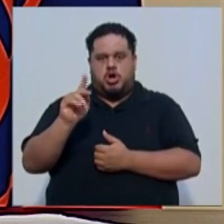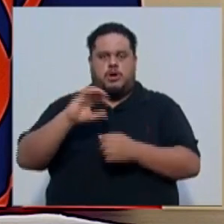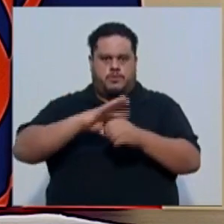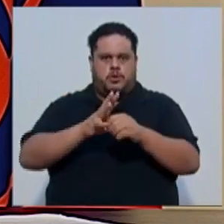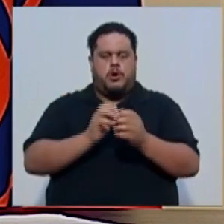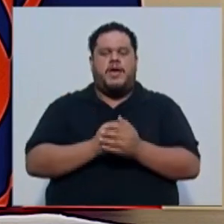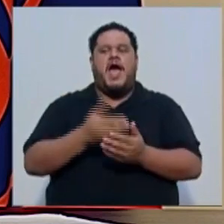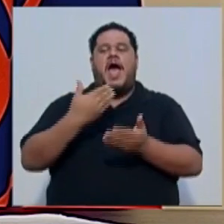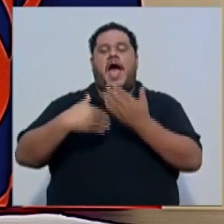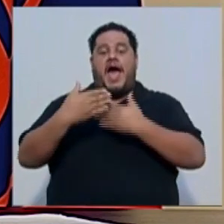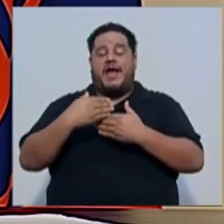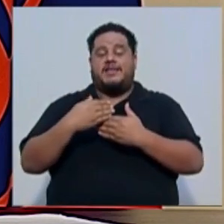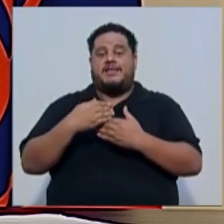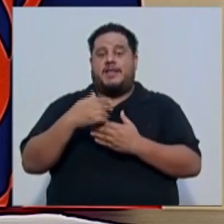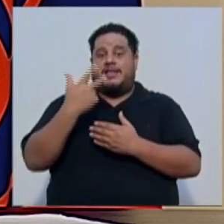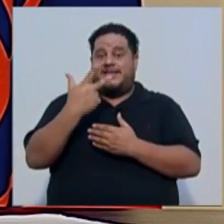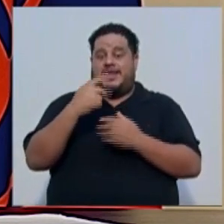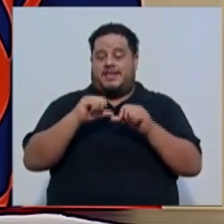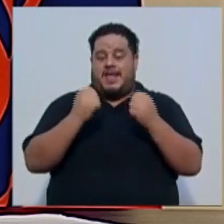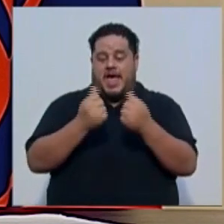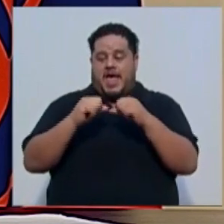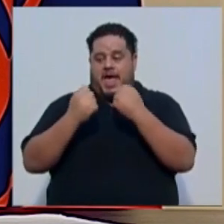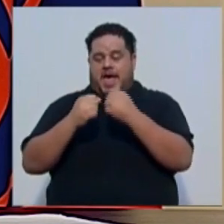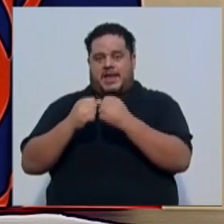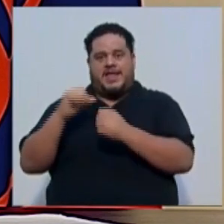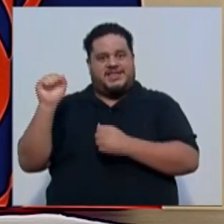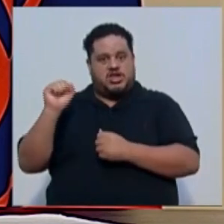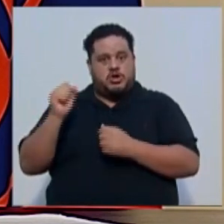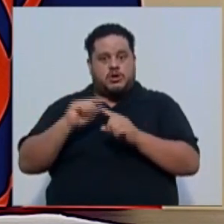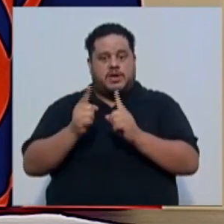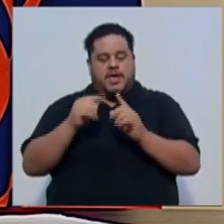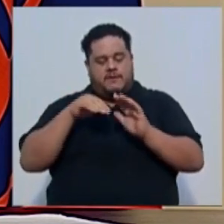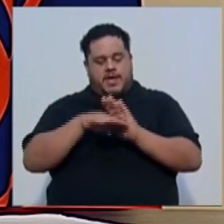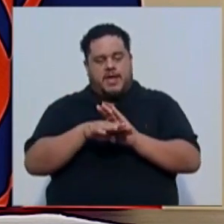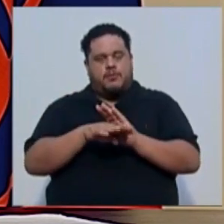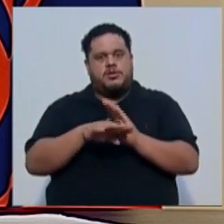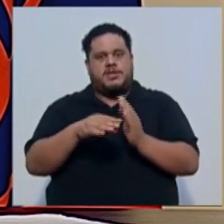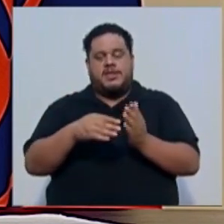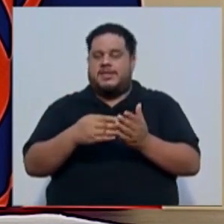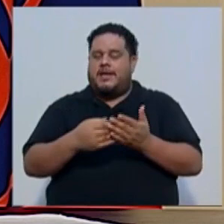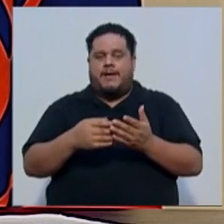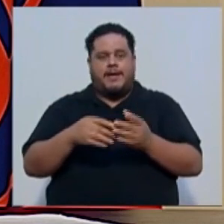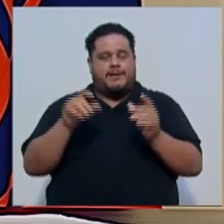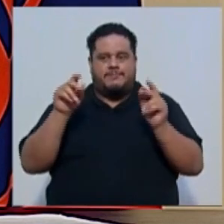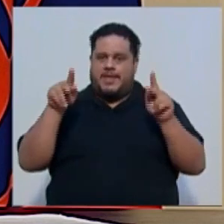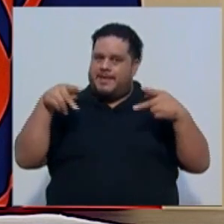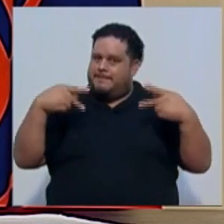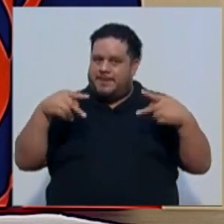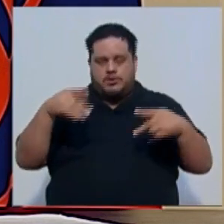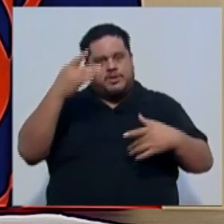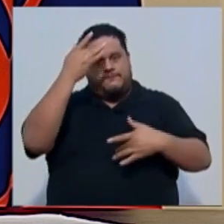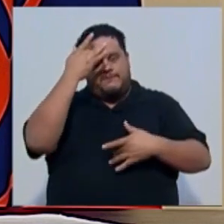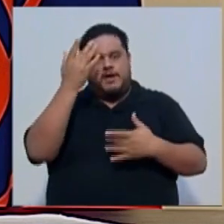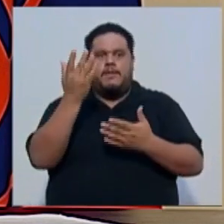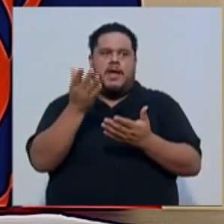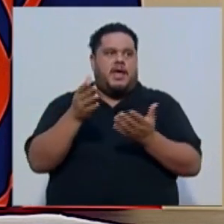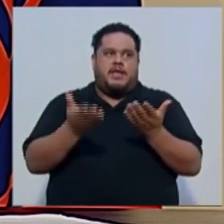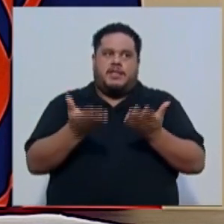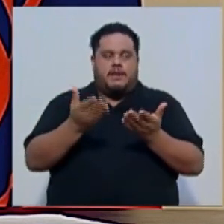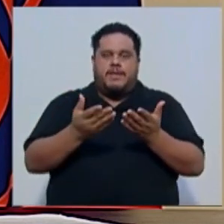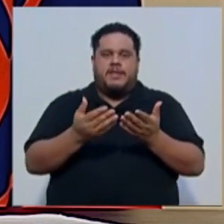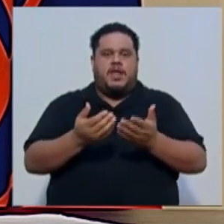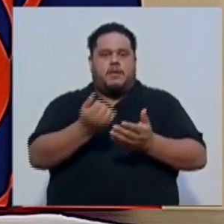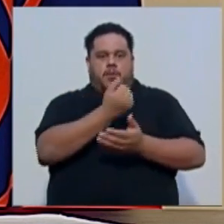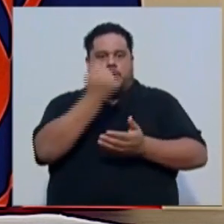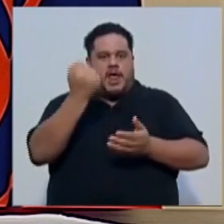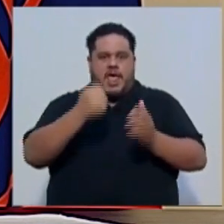tres áreas de shock donde se veían todos los pacientes que ingresaban críticamente enfermos. Aquellos pacientes con heridas por arma blanca, heridas